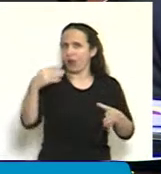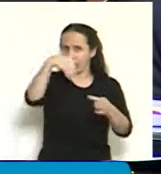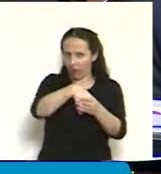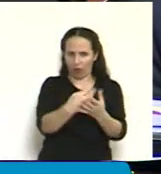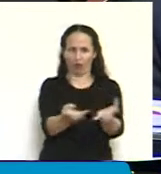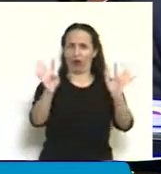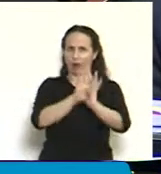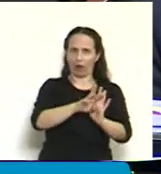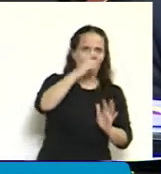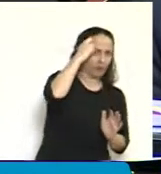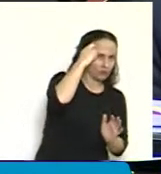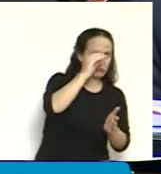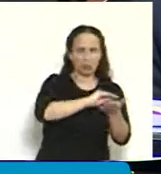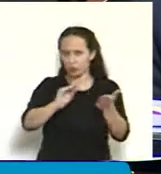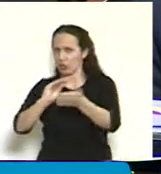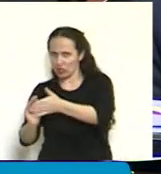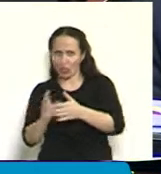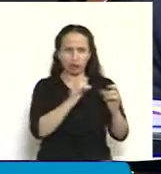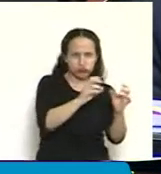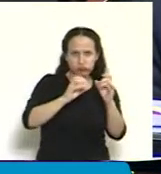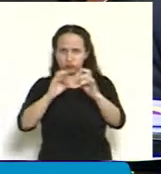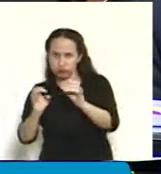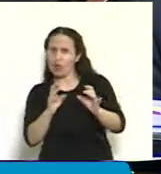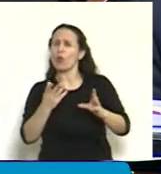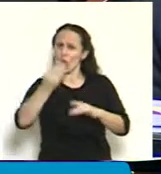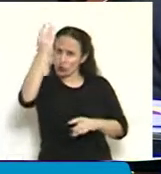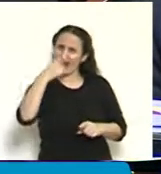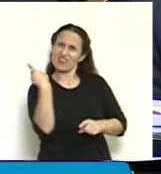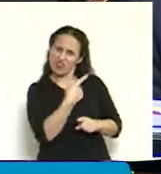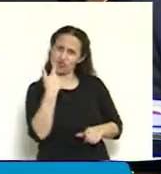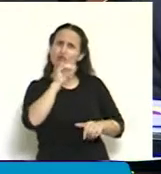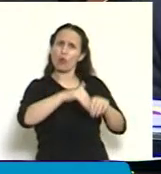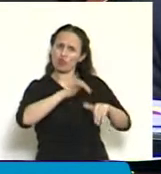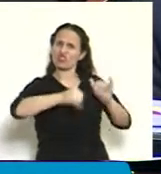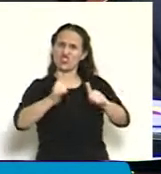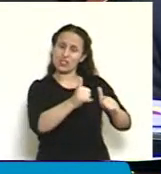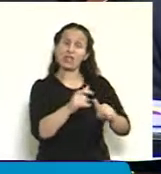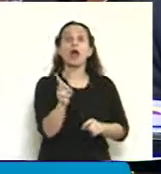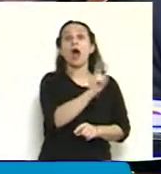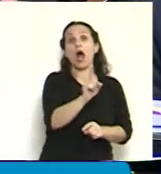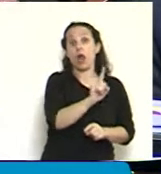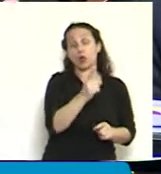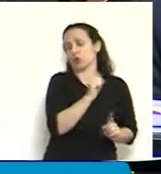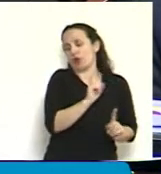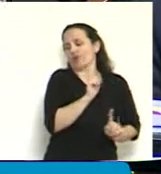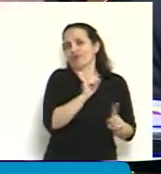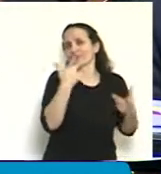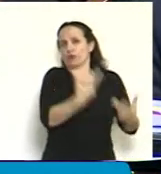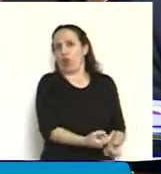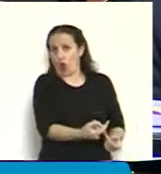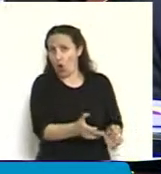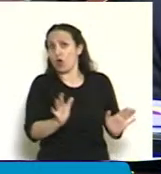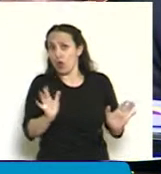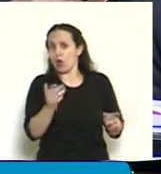el Pleno de ambas cámaras, muchos de ellos acompañados y legitimados por todos, y otros brutalmente mostrar